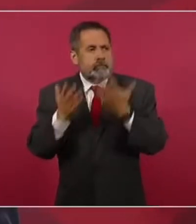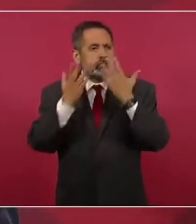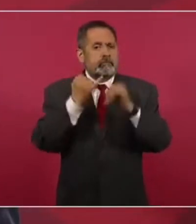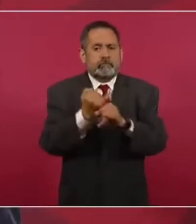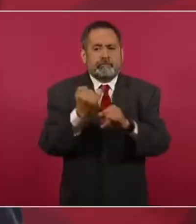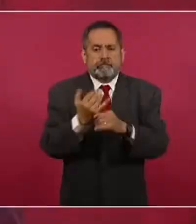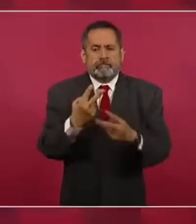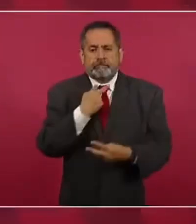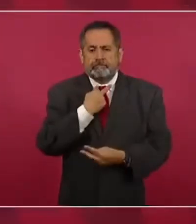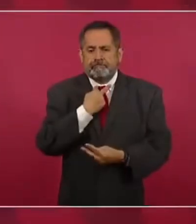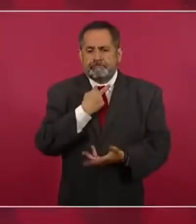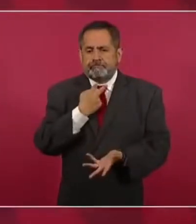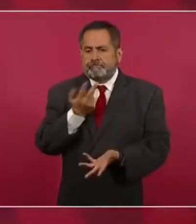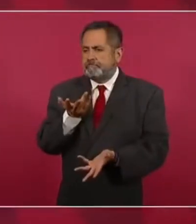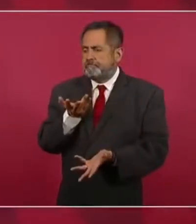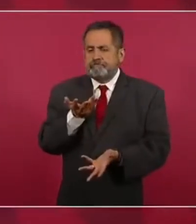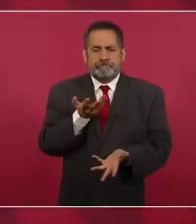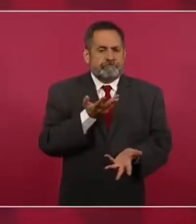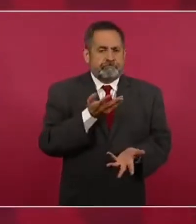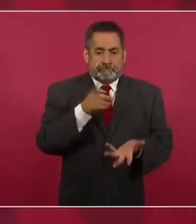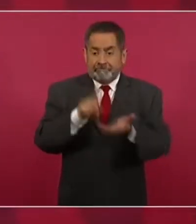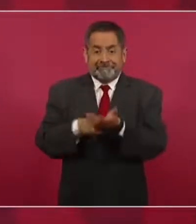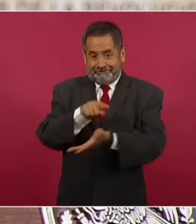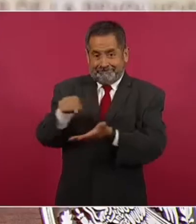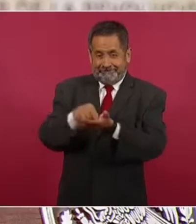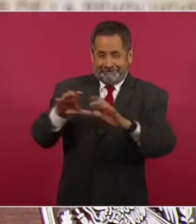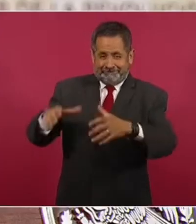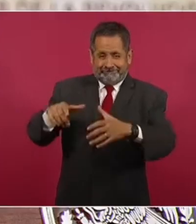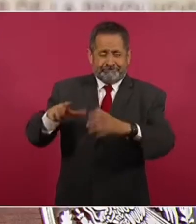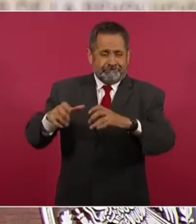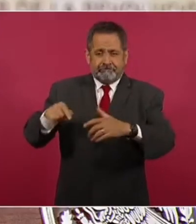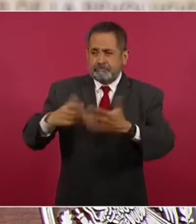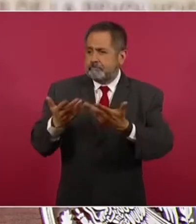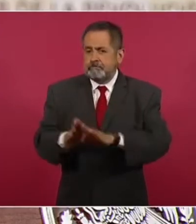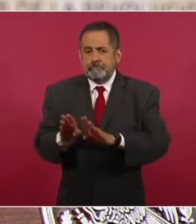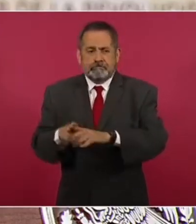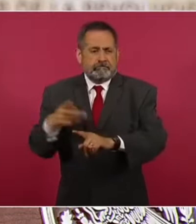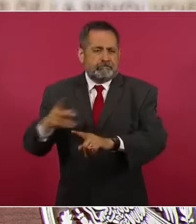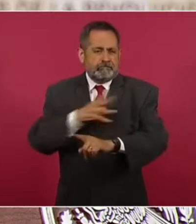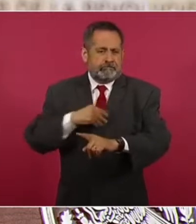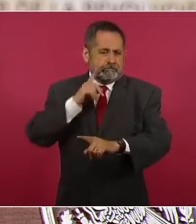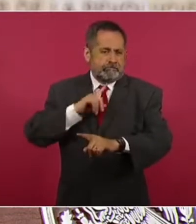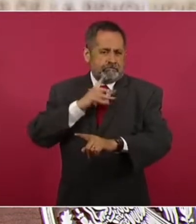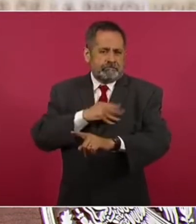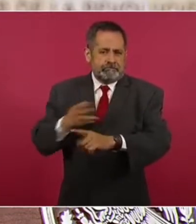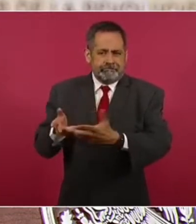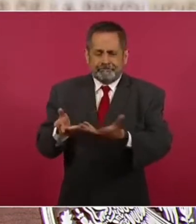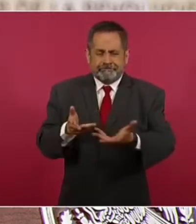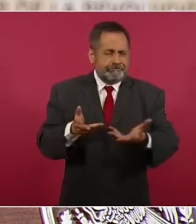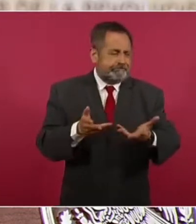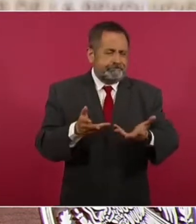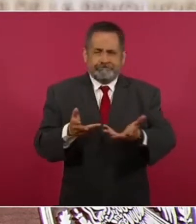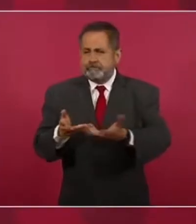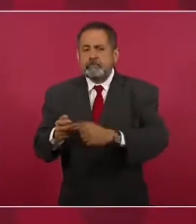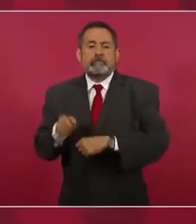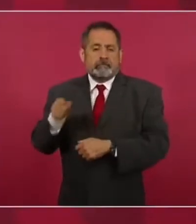ahí en esa comunidad. Y era una de sus